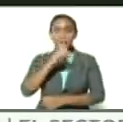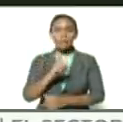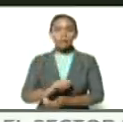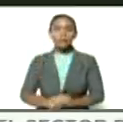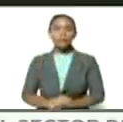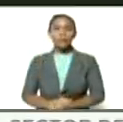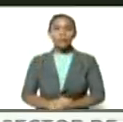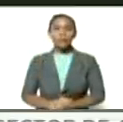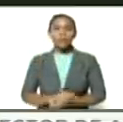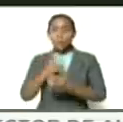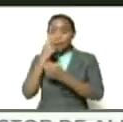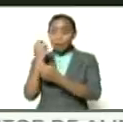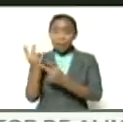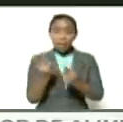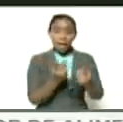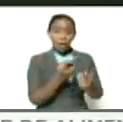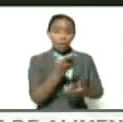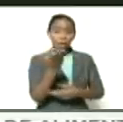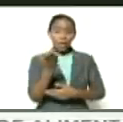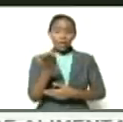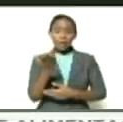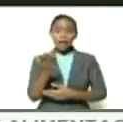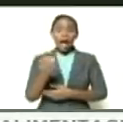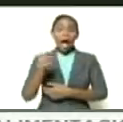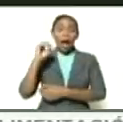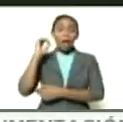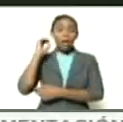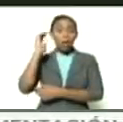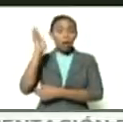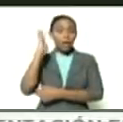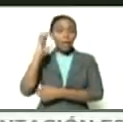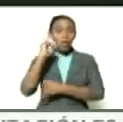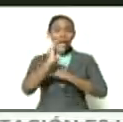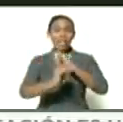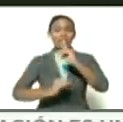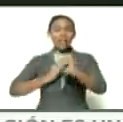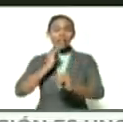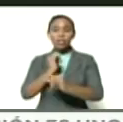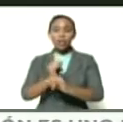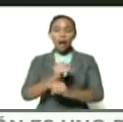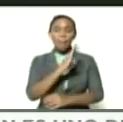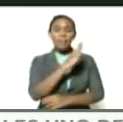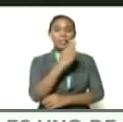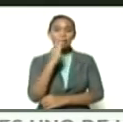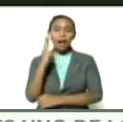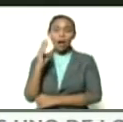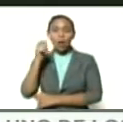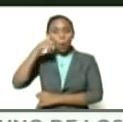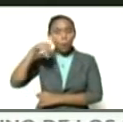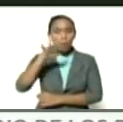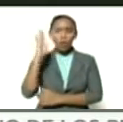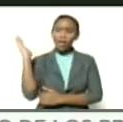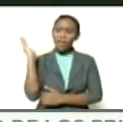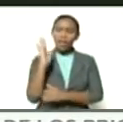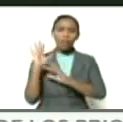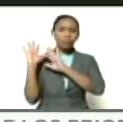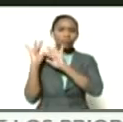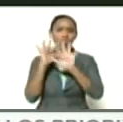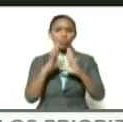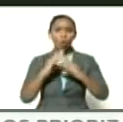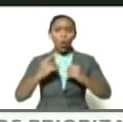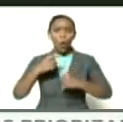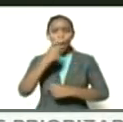están invitados al congreso internacional bicentenario de los pueblos que vengan todos los invitados